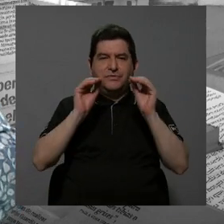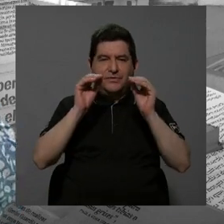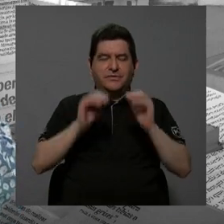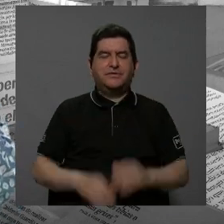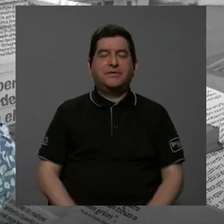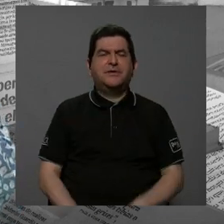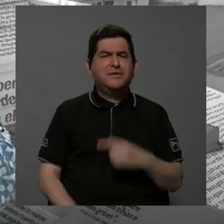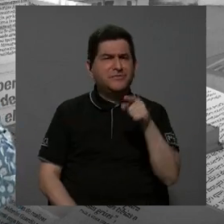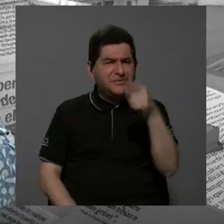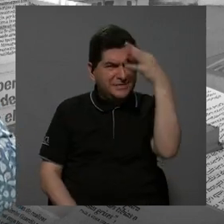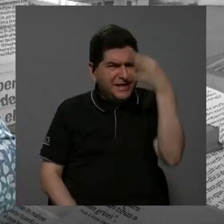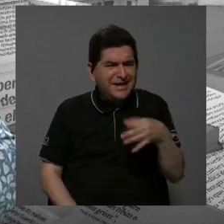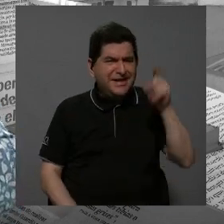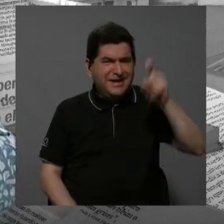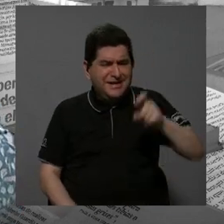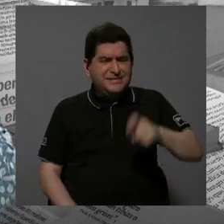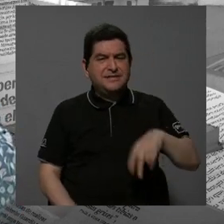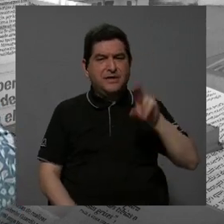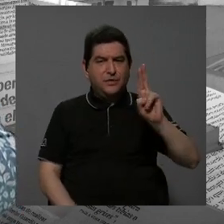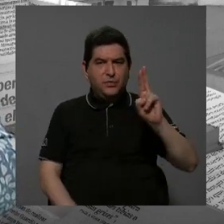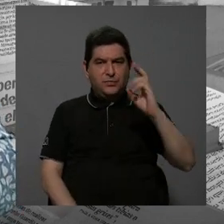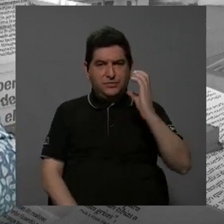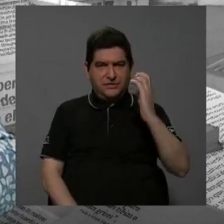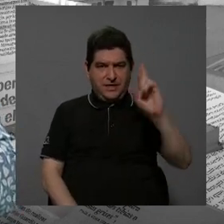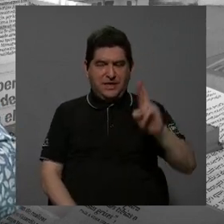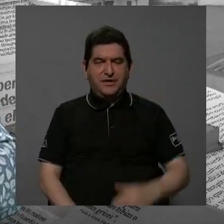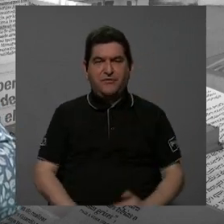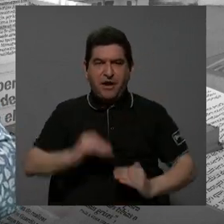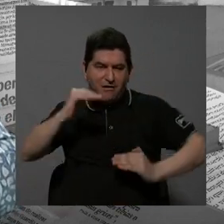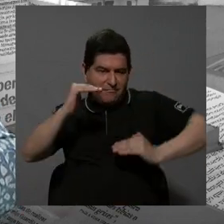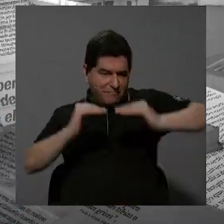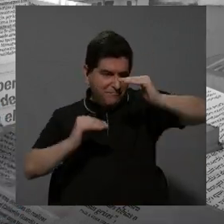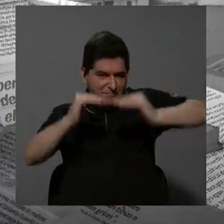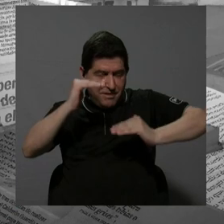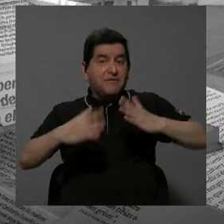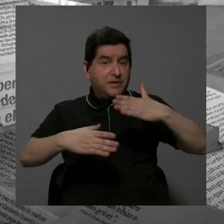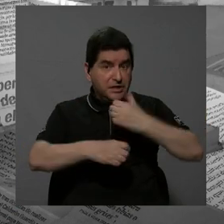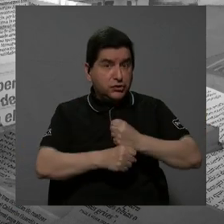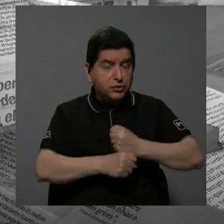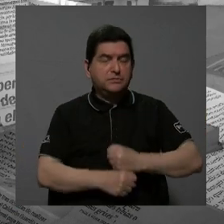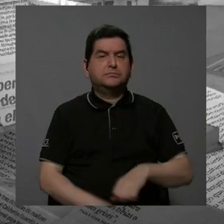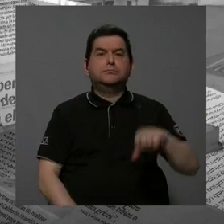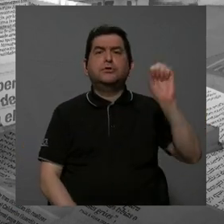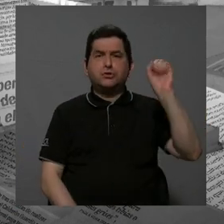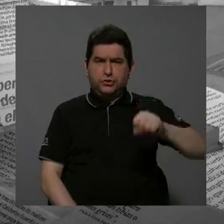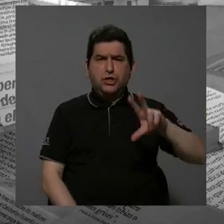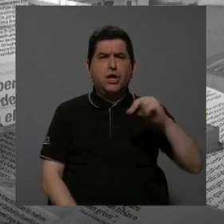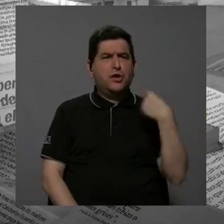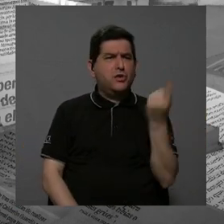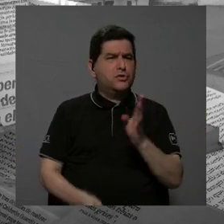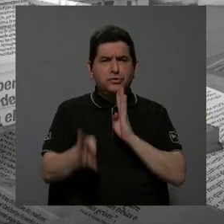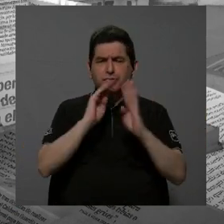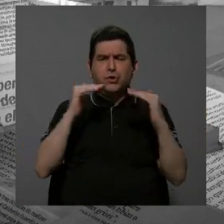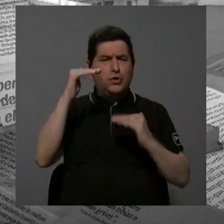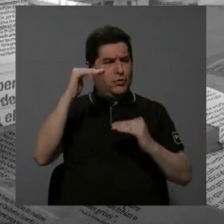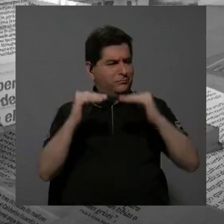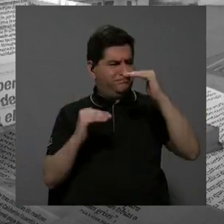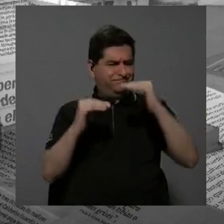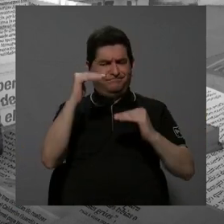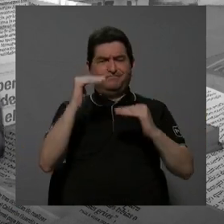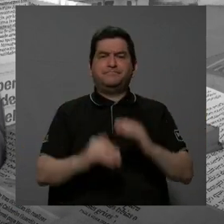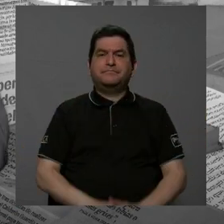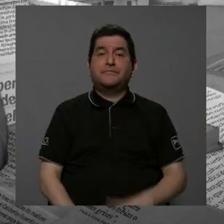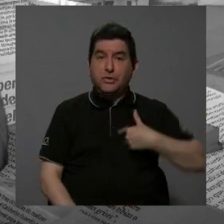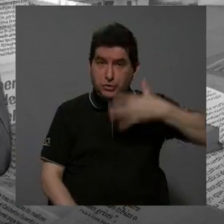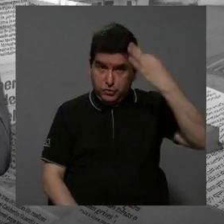considera que es necesario que la UCR haga nivelaciones. Sí, más que solo hablar de nivelaciones, pienso que